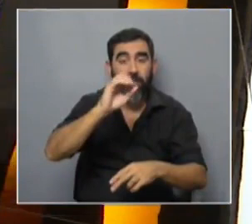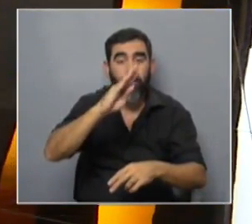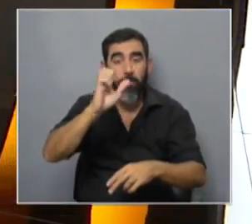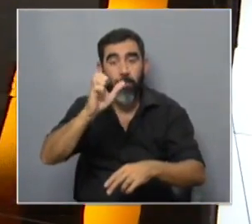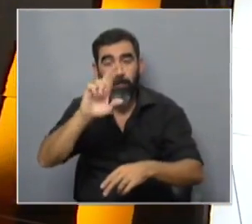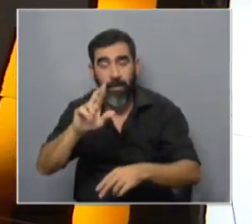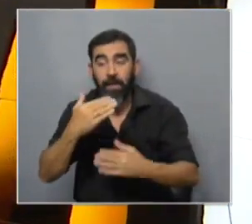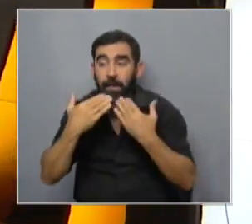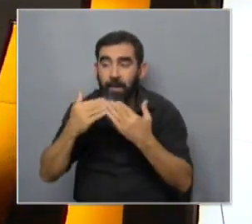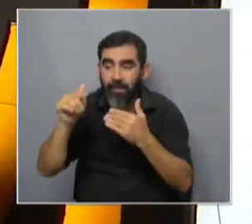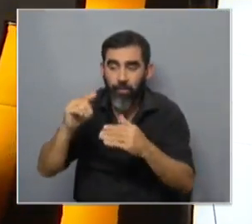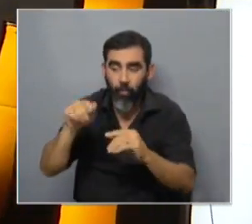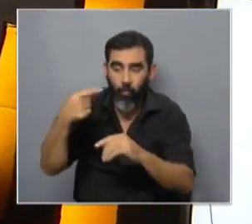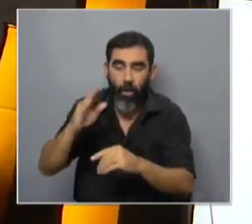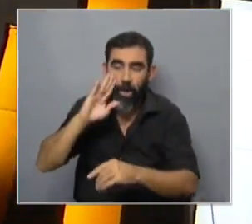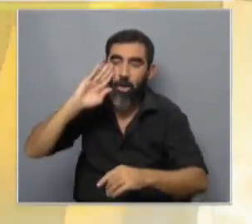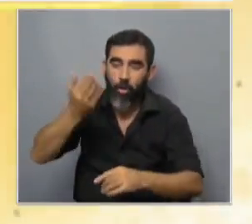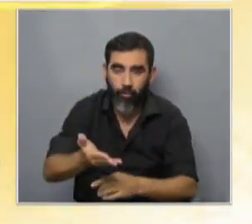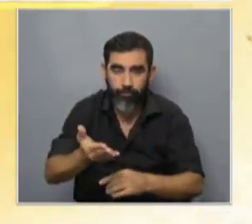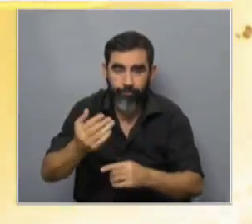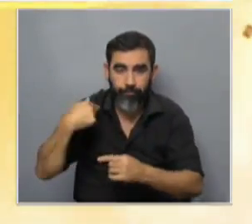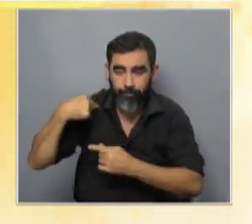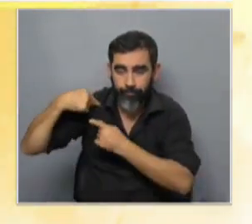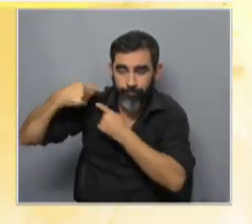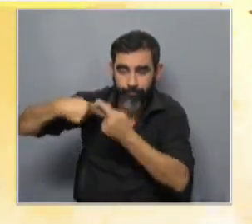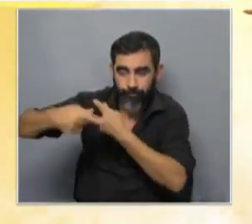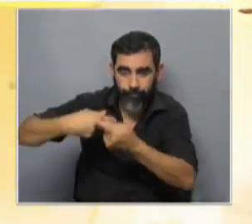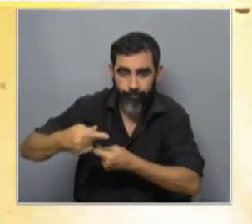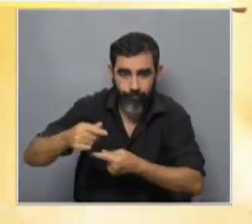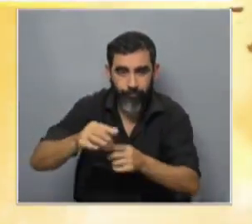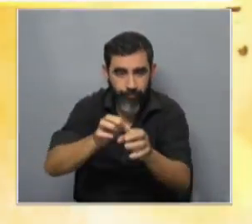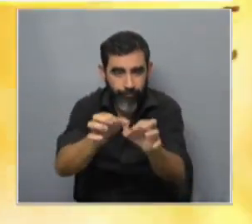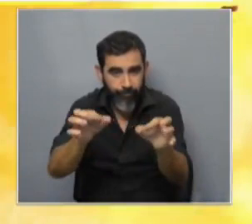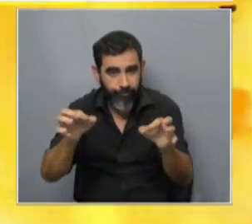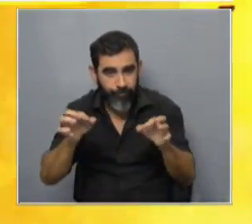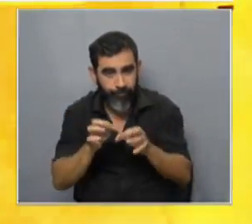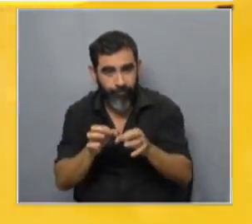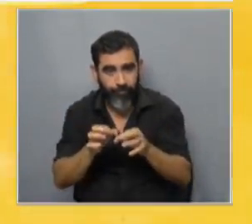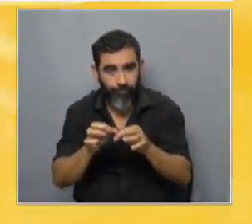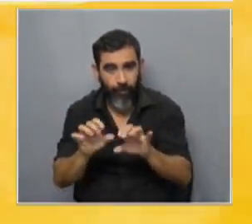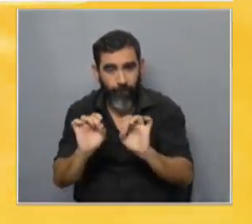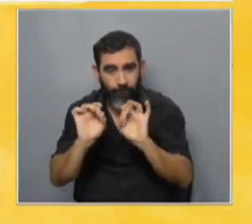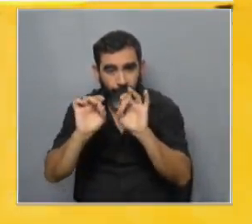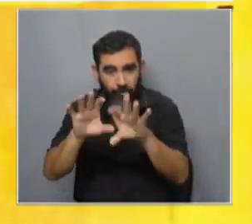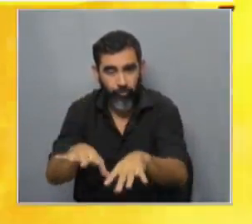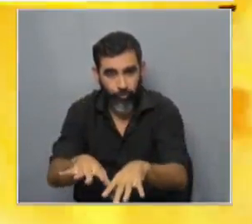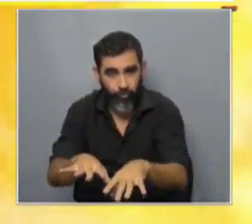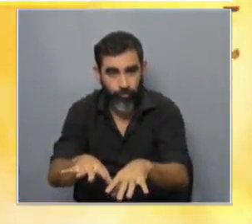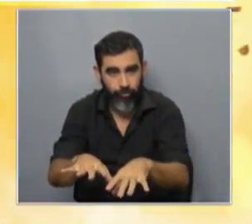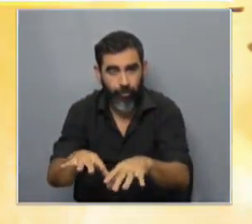memoria luego podían reconocer los descendientes de aquellos microorganismos, infecciones por